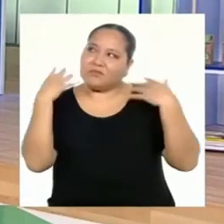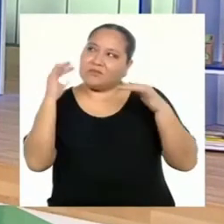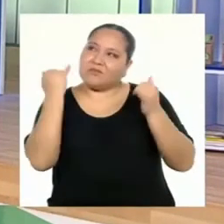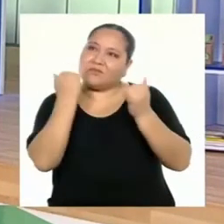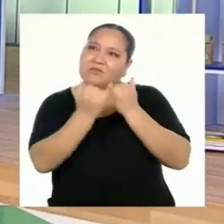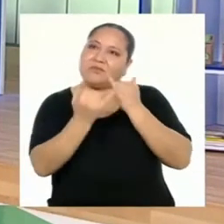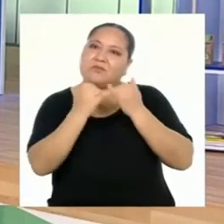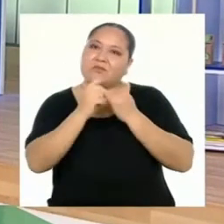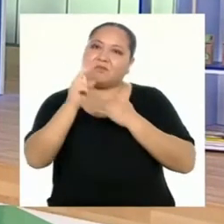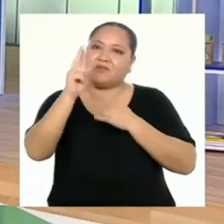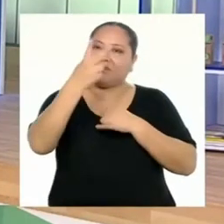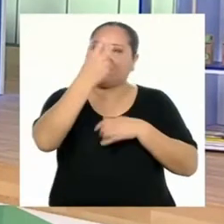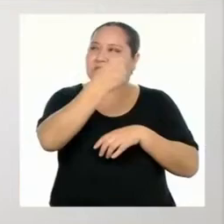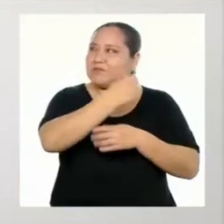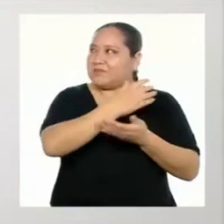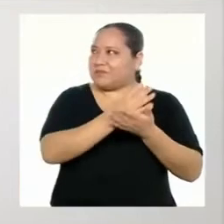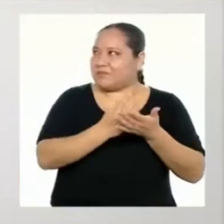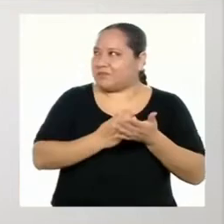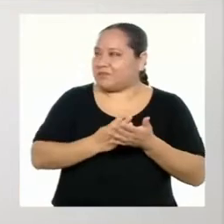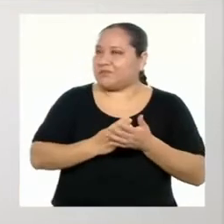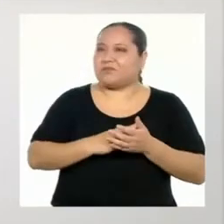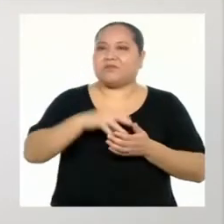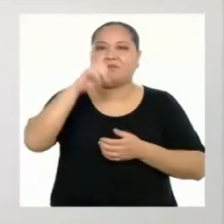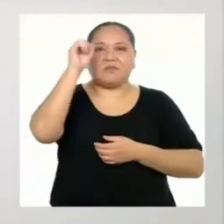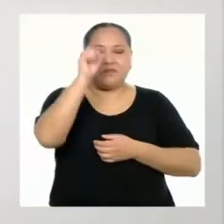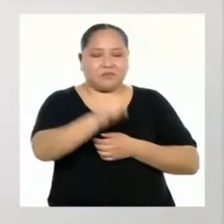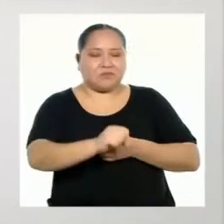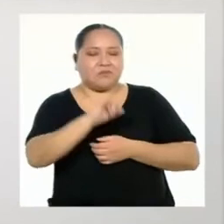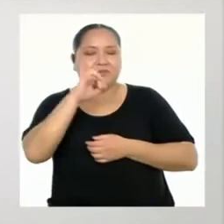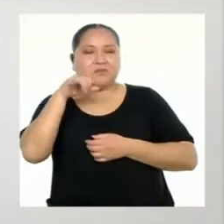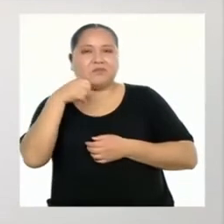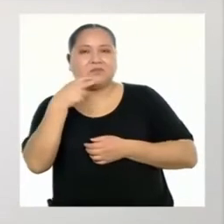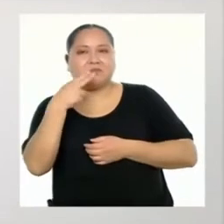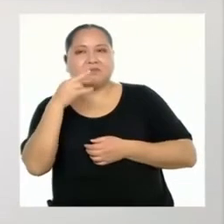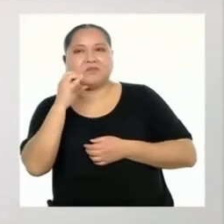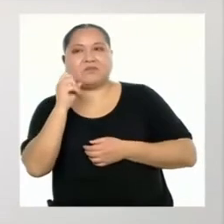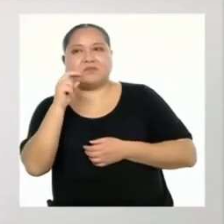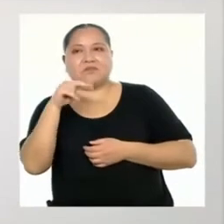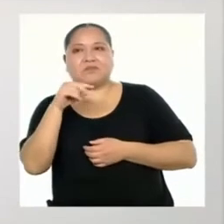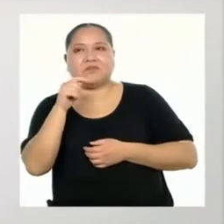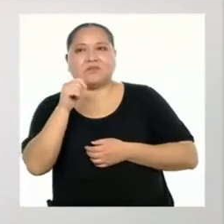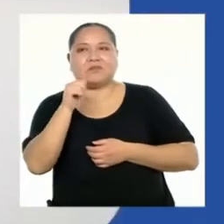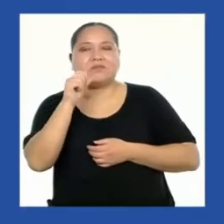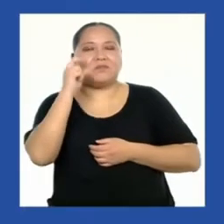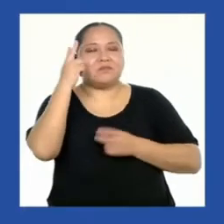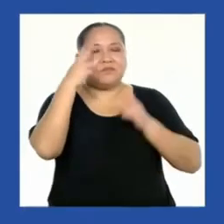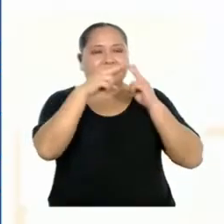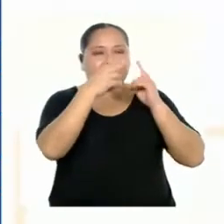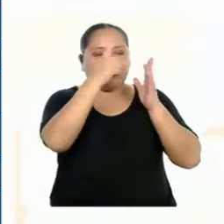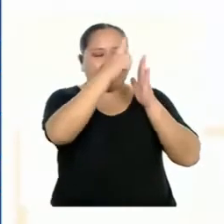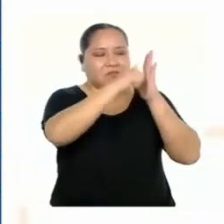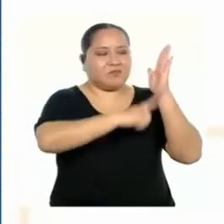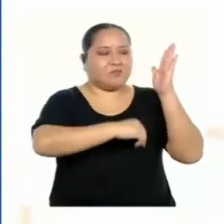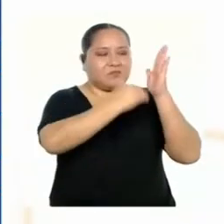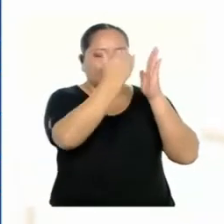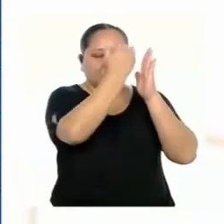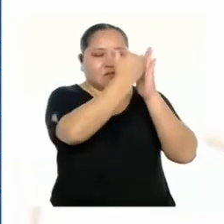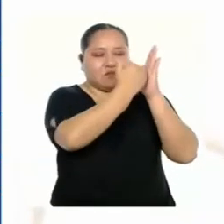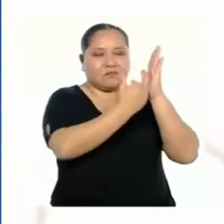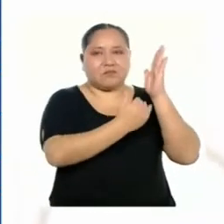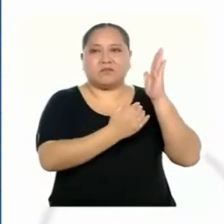que ya terminamos con la fase número dos. Sí, Jonathan. Revisemos la lista.